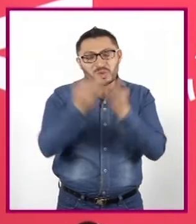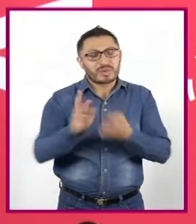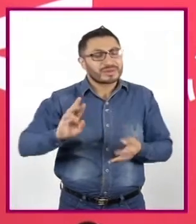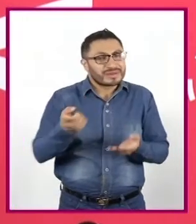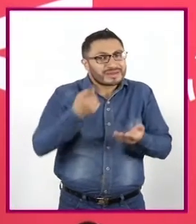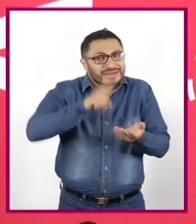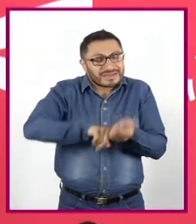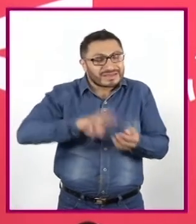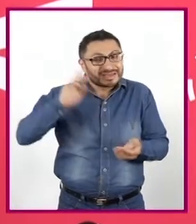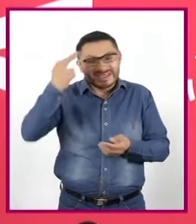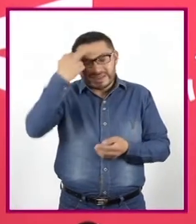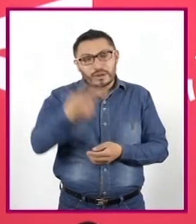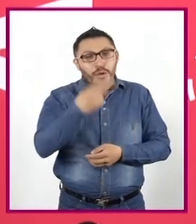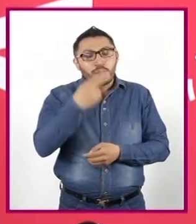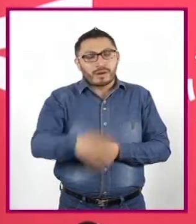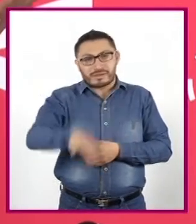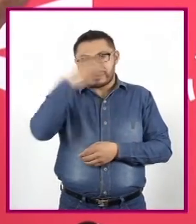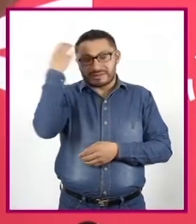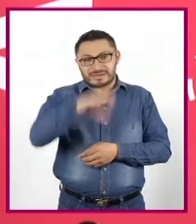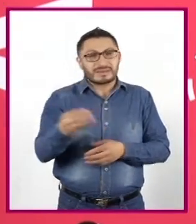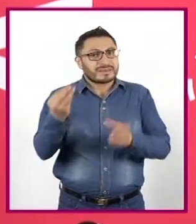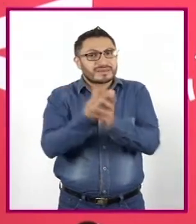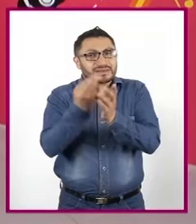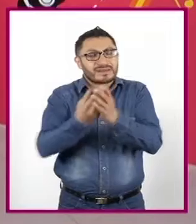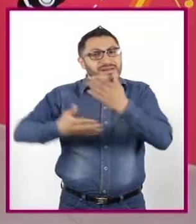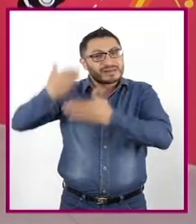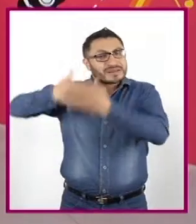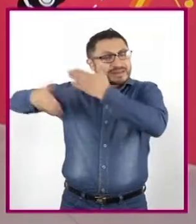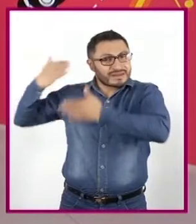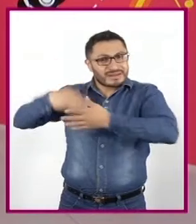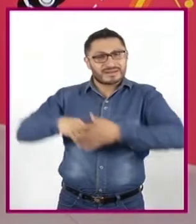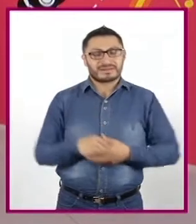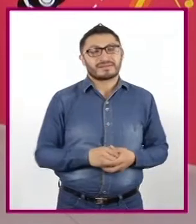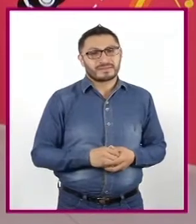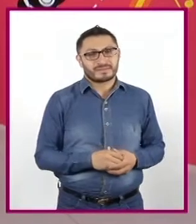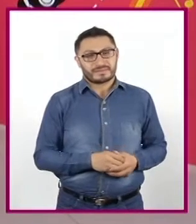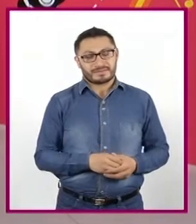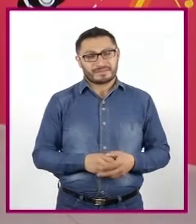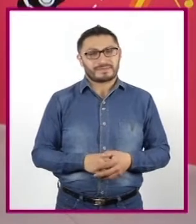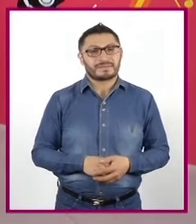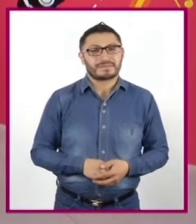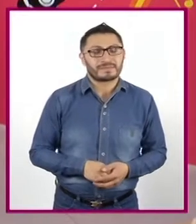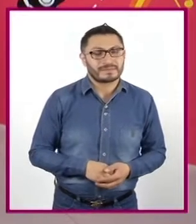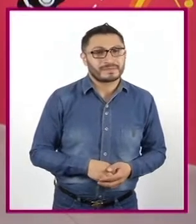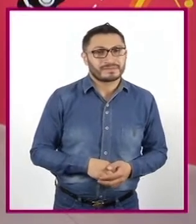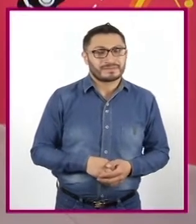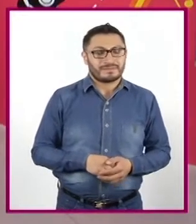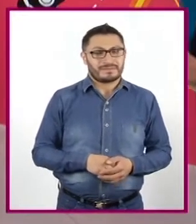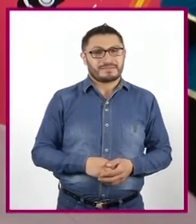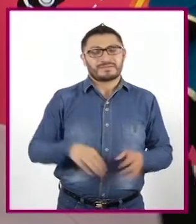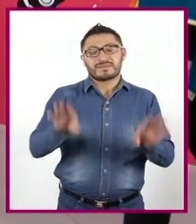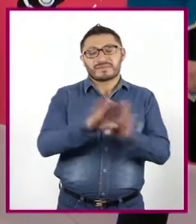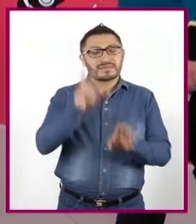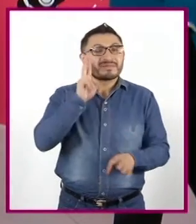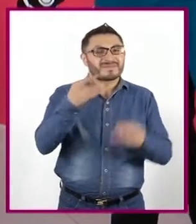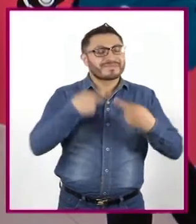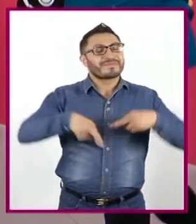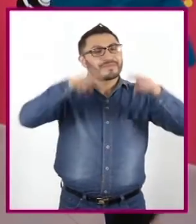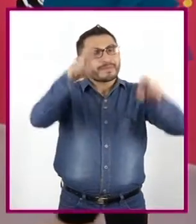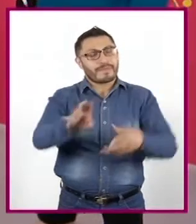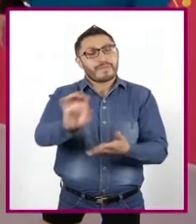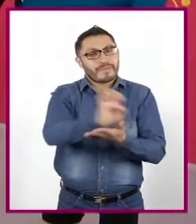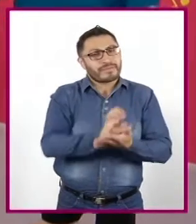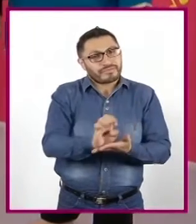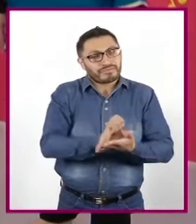sobre todo utilizando las escenas de la sesión anterior. ¿Qué les parece la propuesta para representar esta